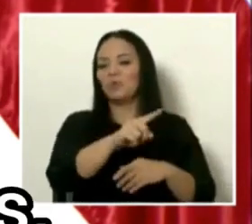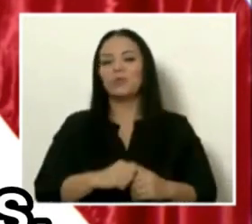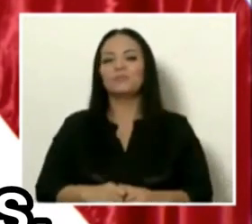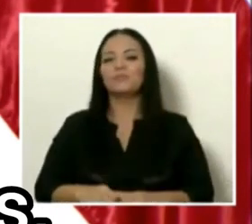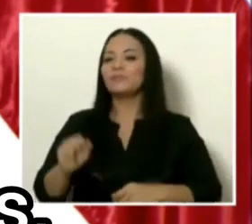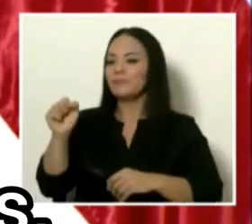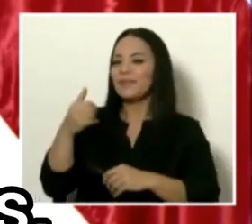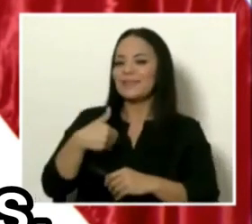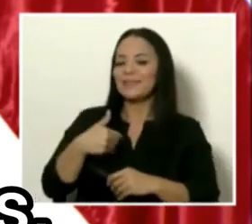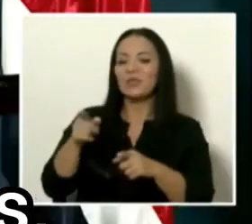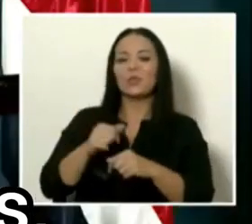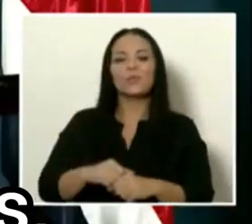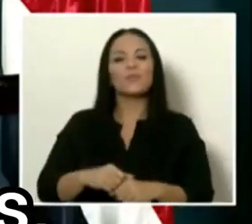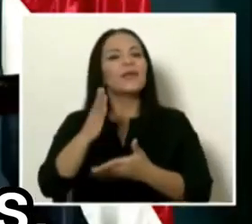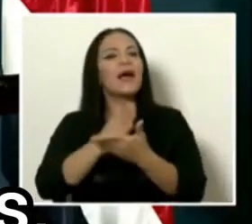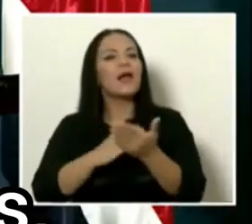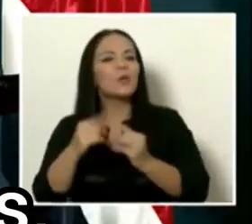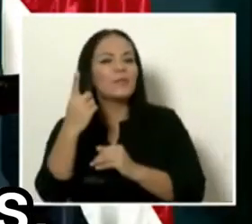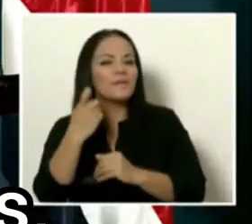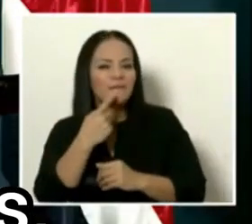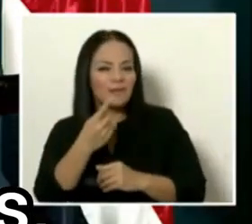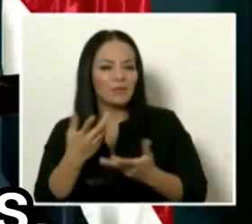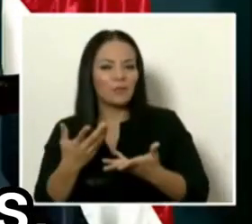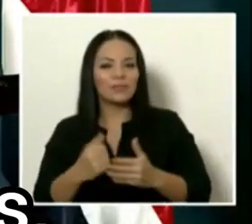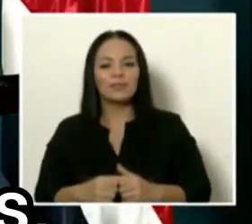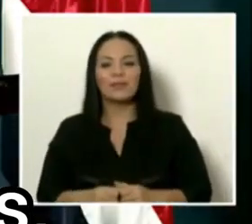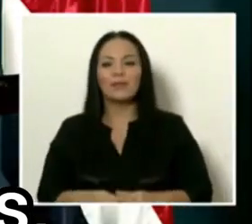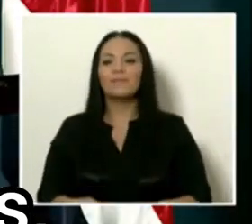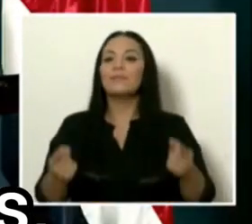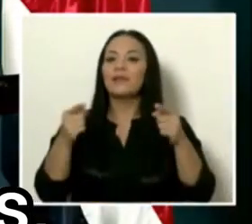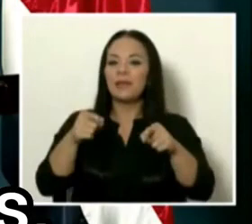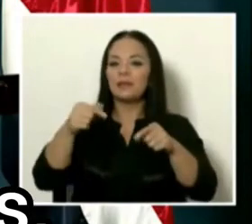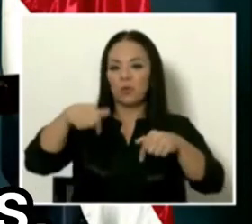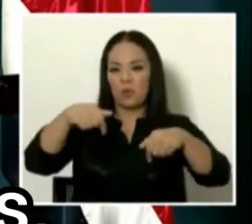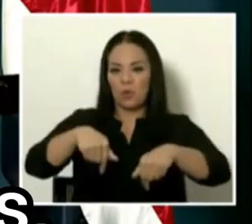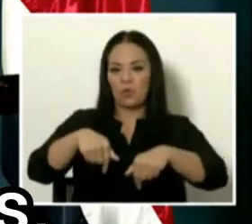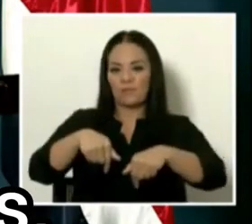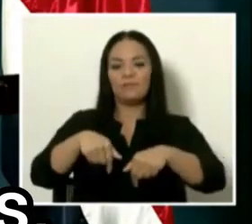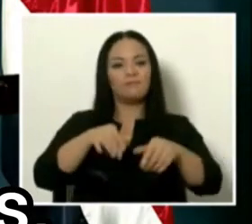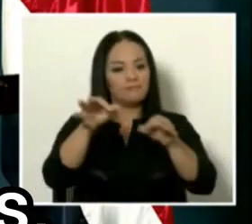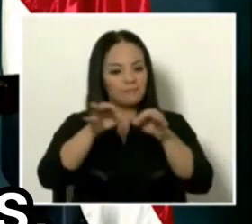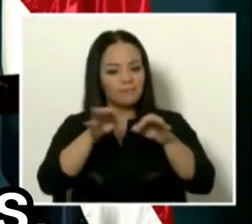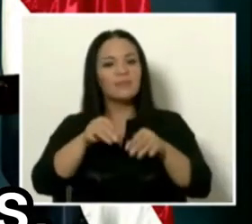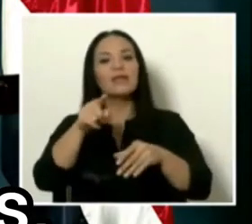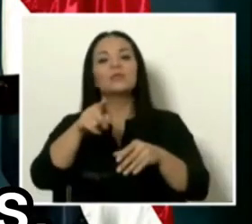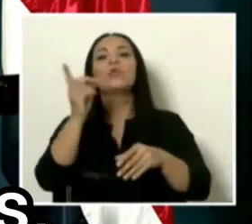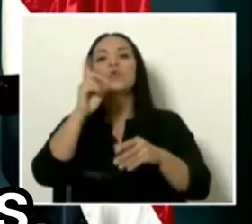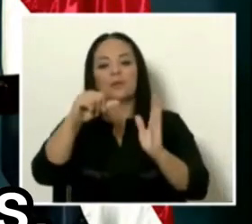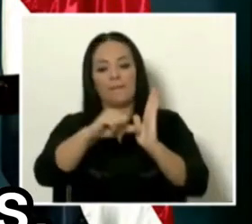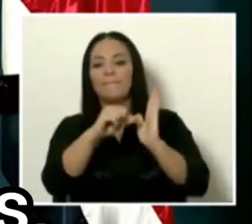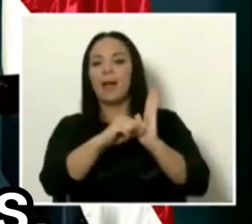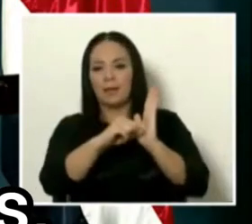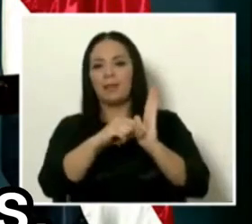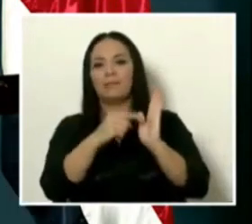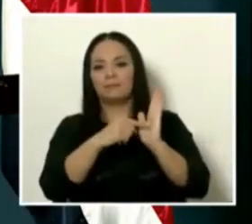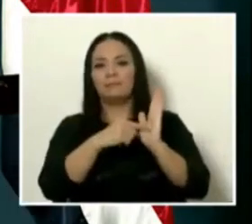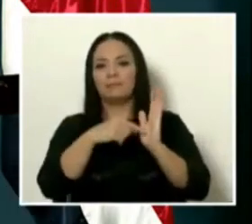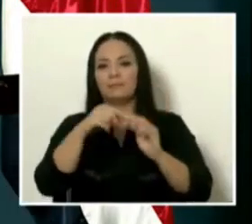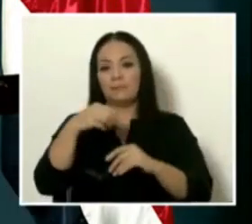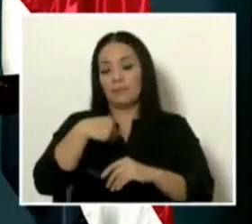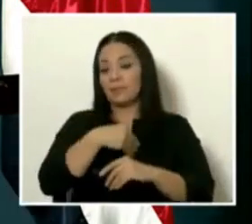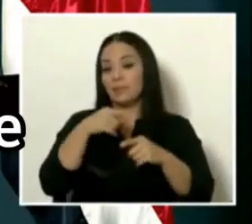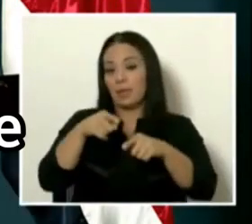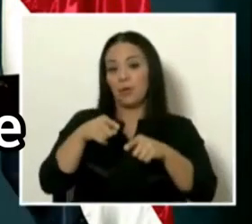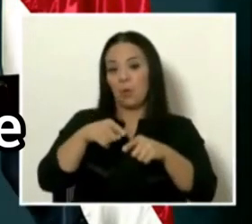Algo que se me quedó es que esto que hemos expuesto hoy va a estar en la página web del Ministerio esta tarde, en un